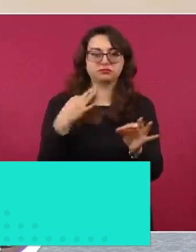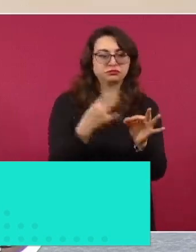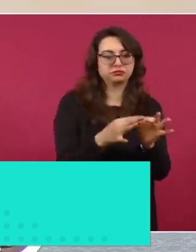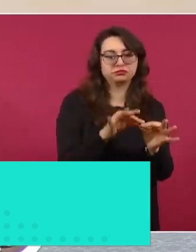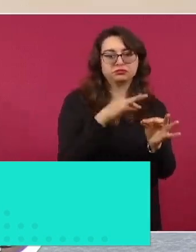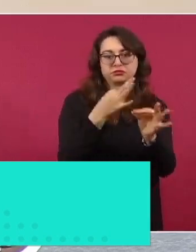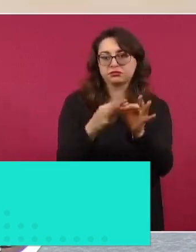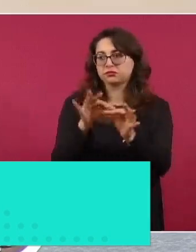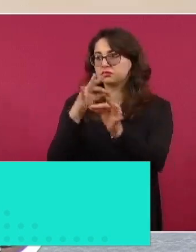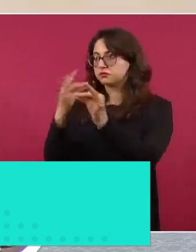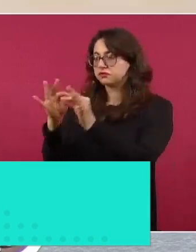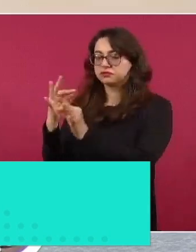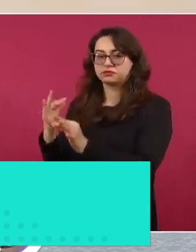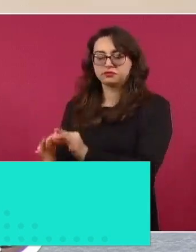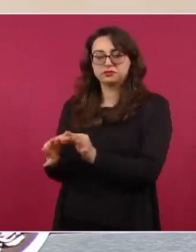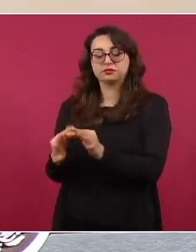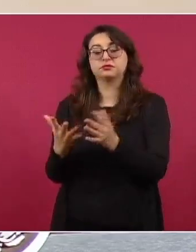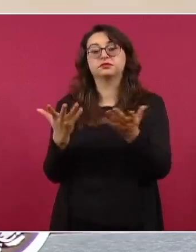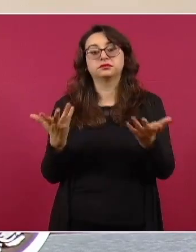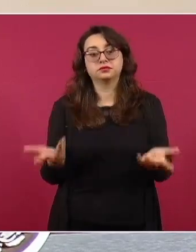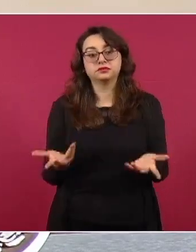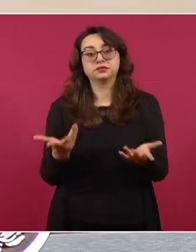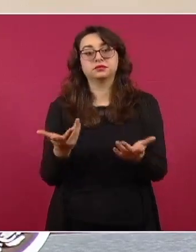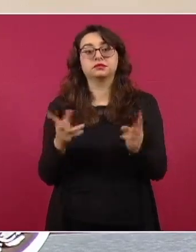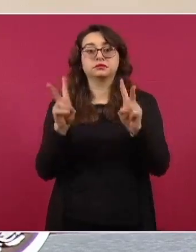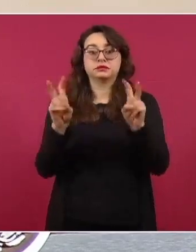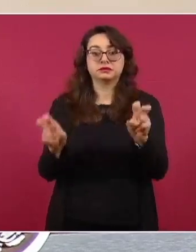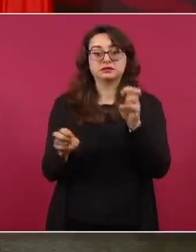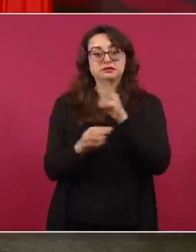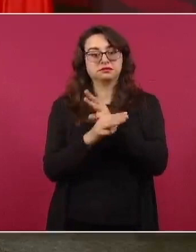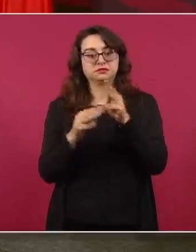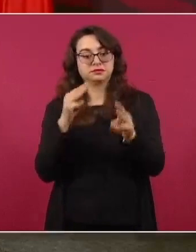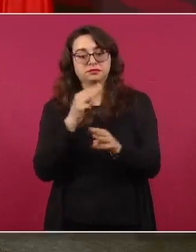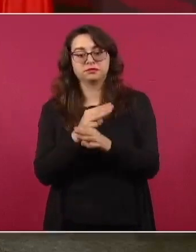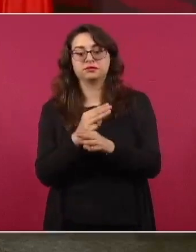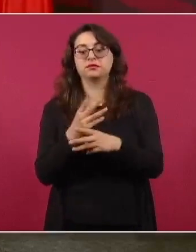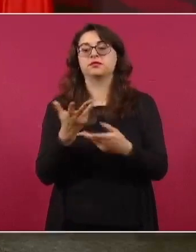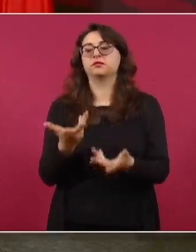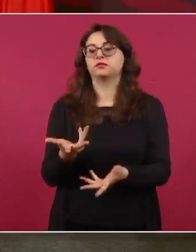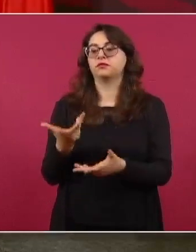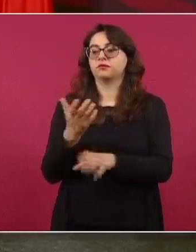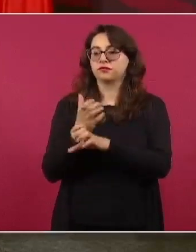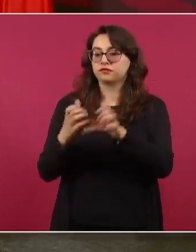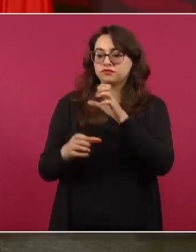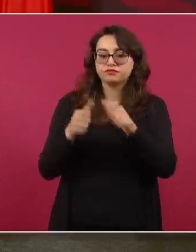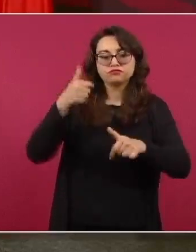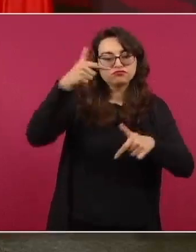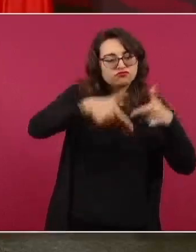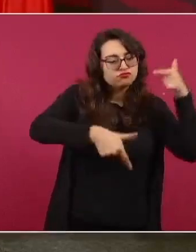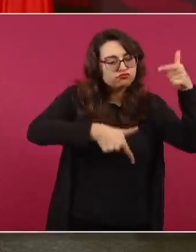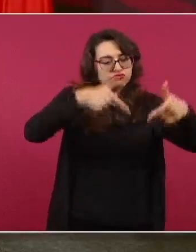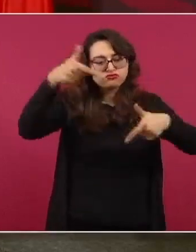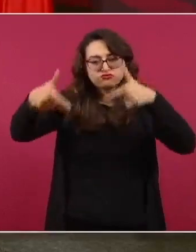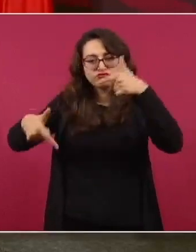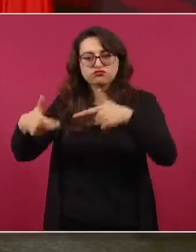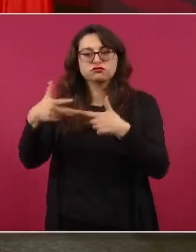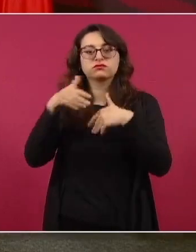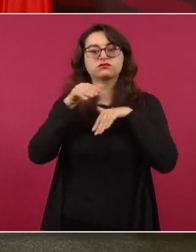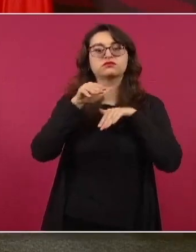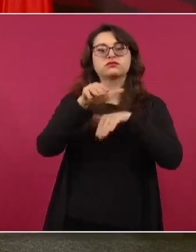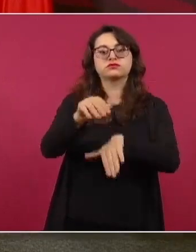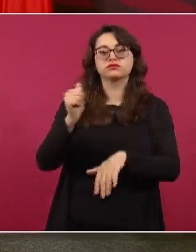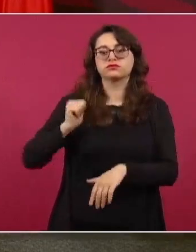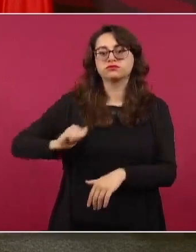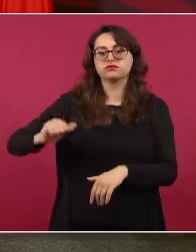números en relación con el material y la información arqueológica que hemos podido recuperar. En estos tramos